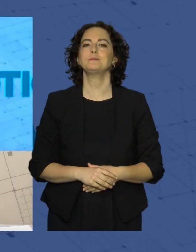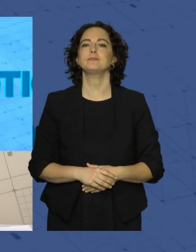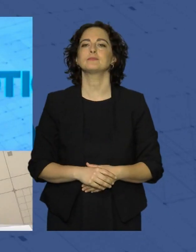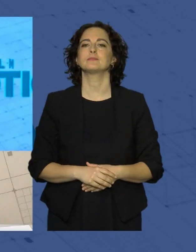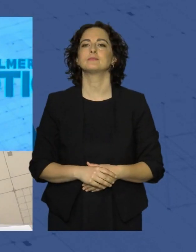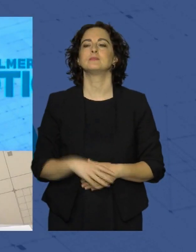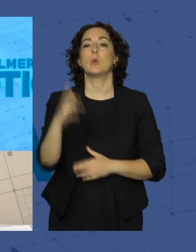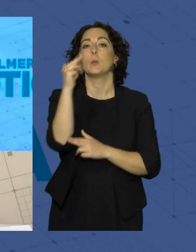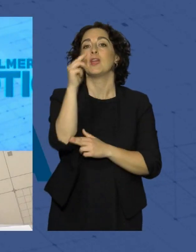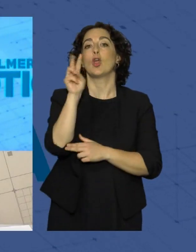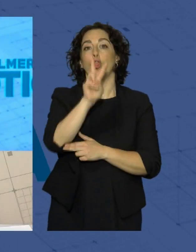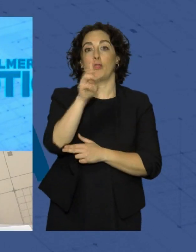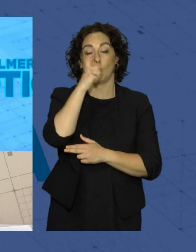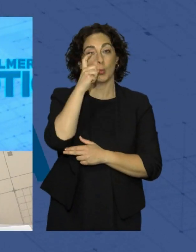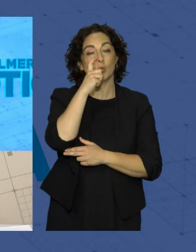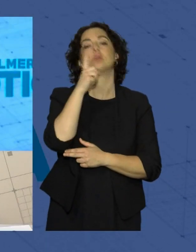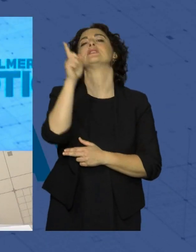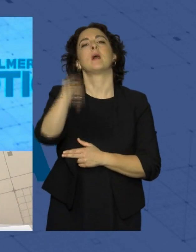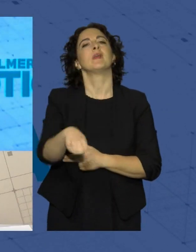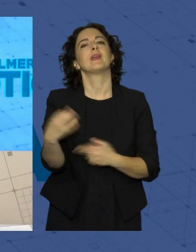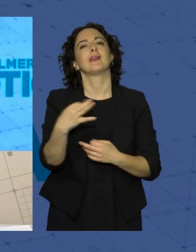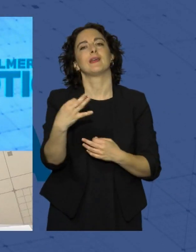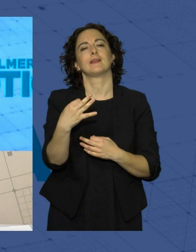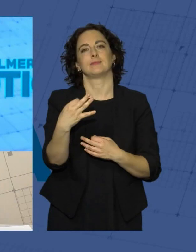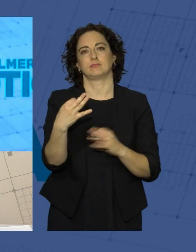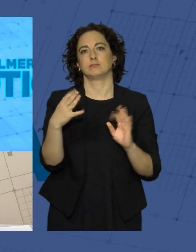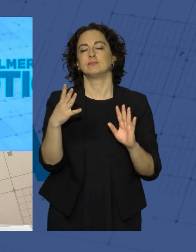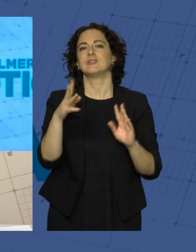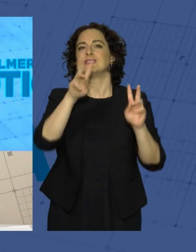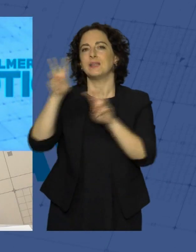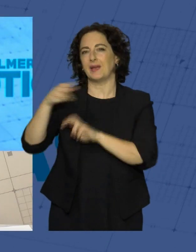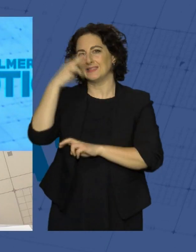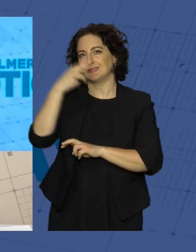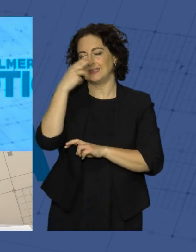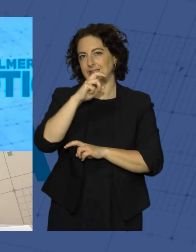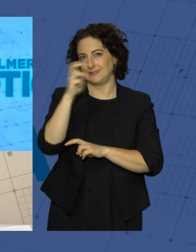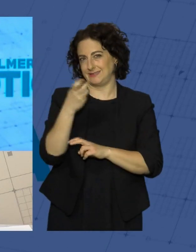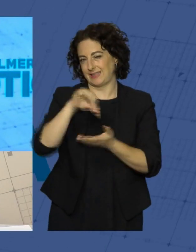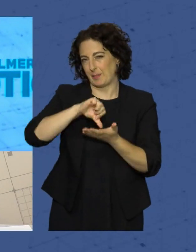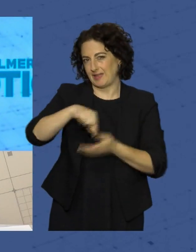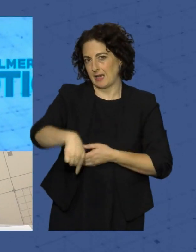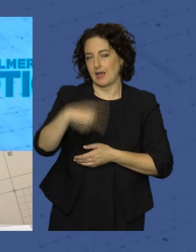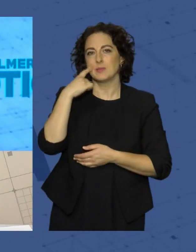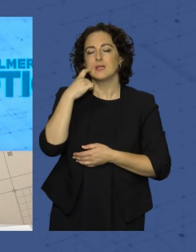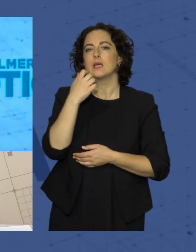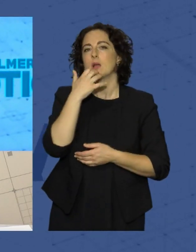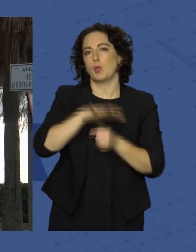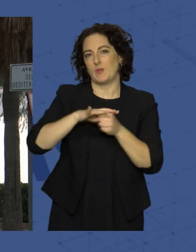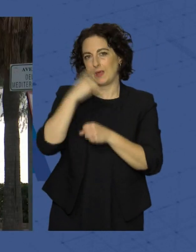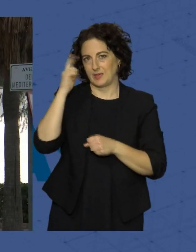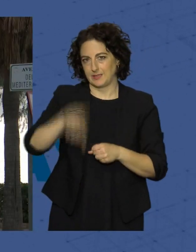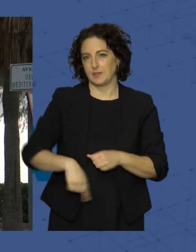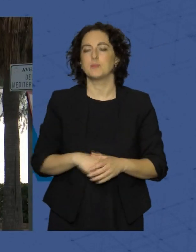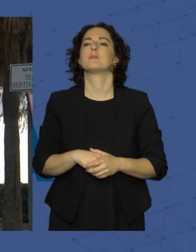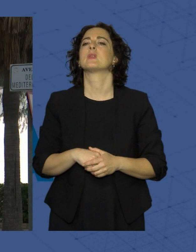Un viernes 2 de junio en el que también abordábamos otros temas de interés para la capital almeriense y la provincia de Almería.